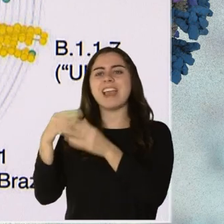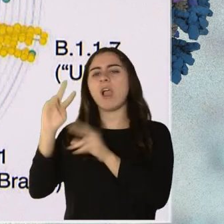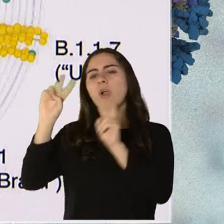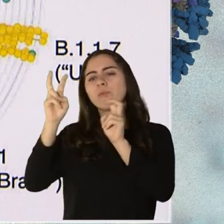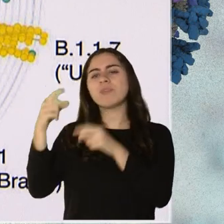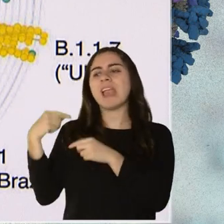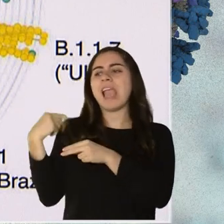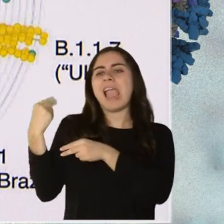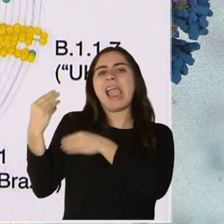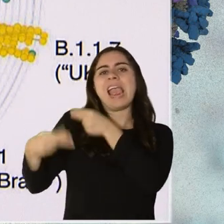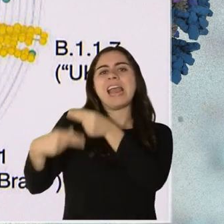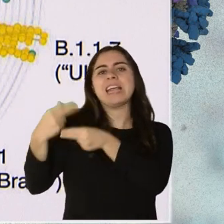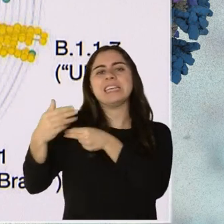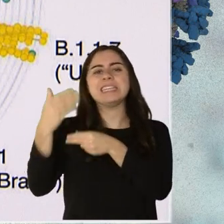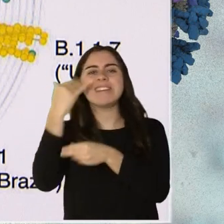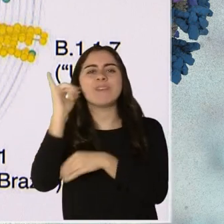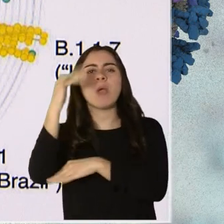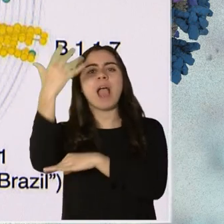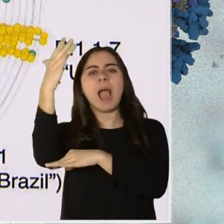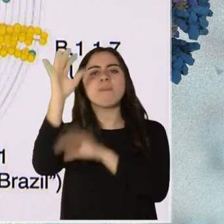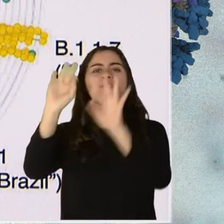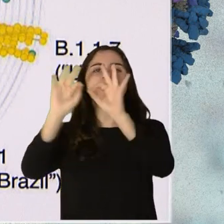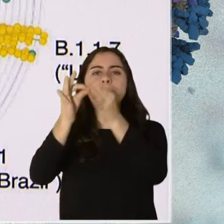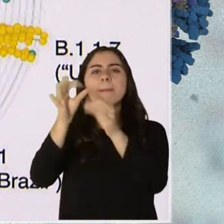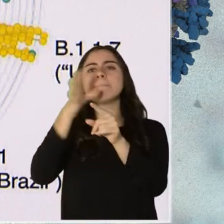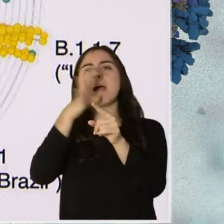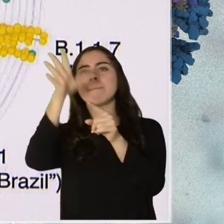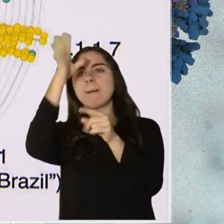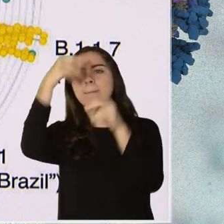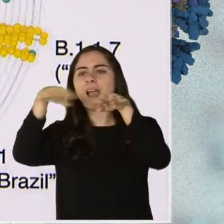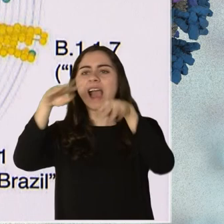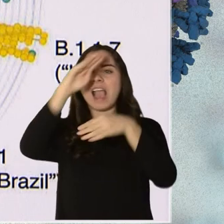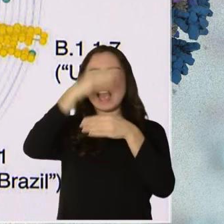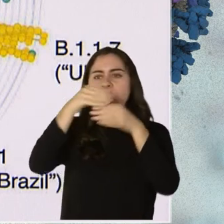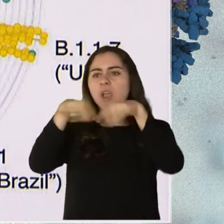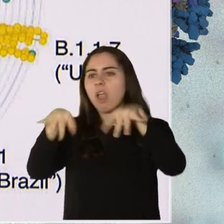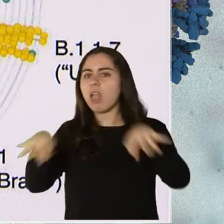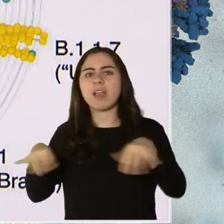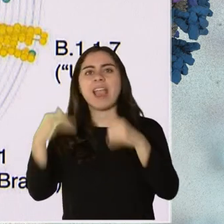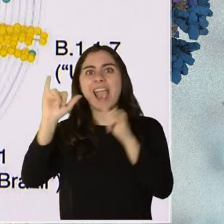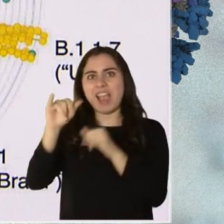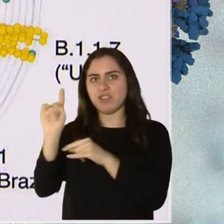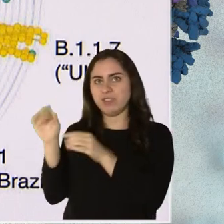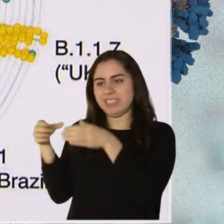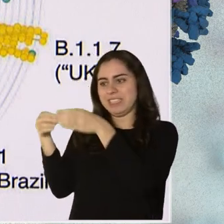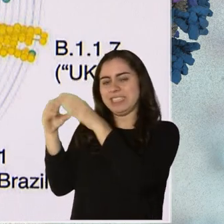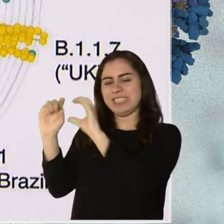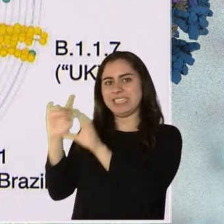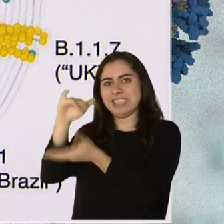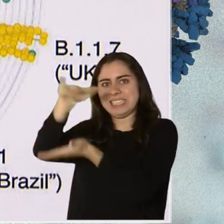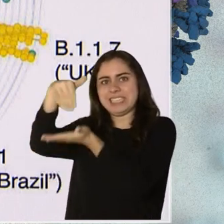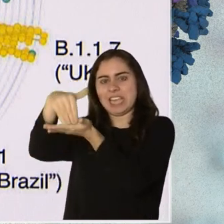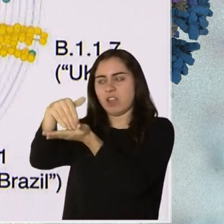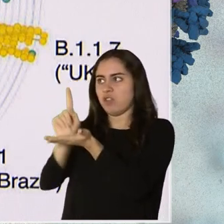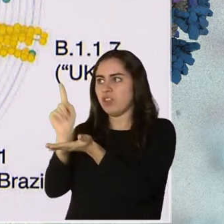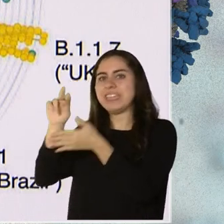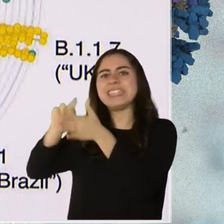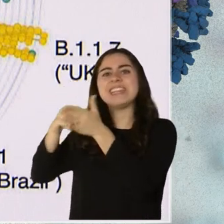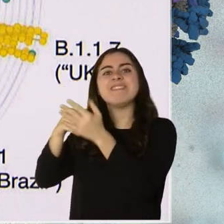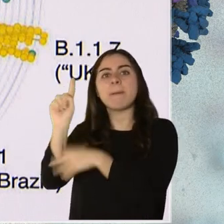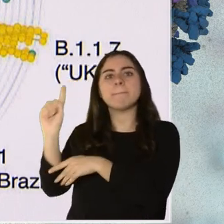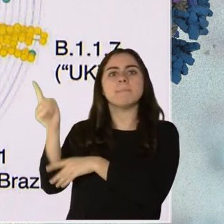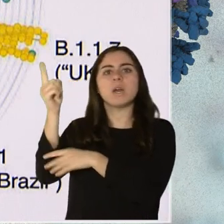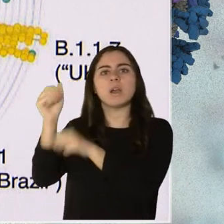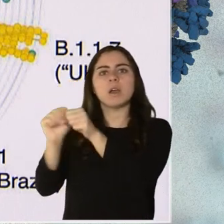genealógico del virus. El centro es la cepa original en Wuhan. Todos los círculos que se ven son las distintas semanas que ha ido